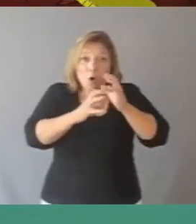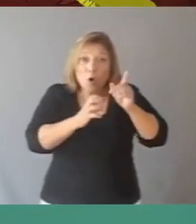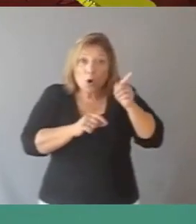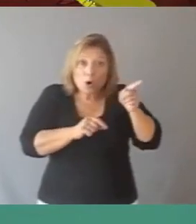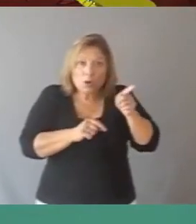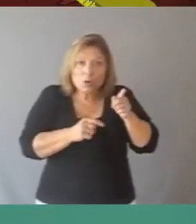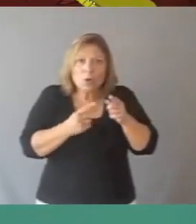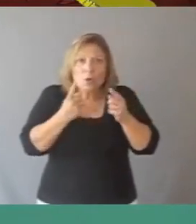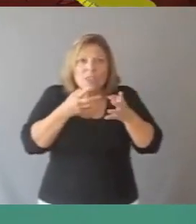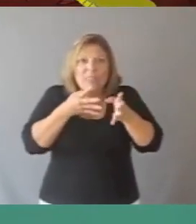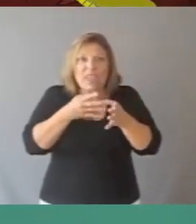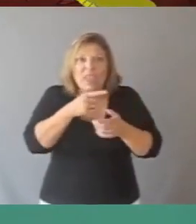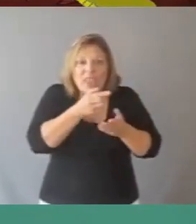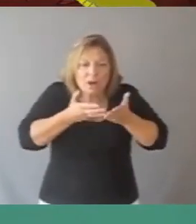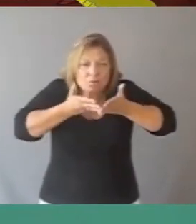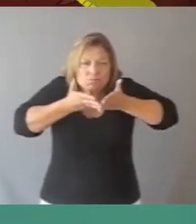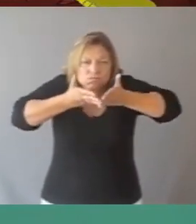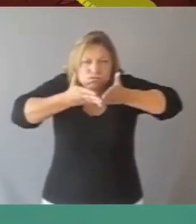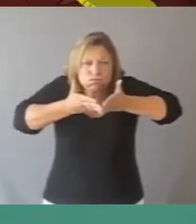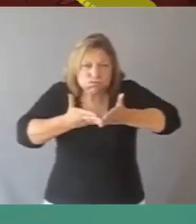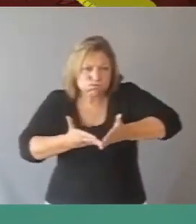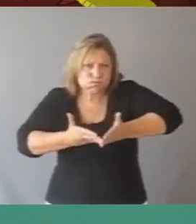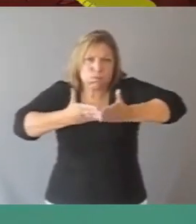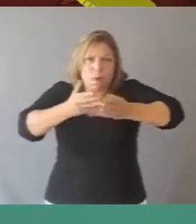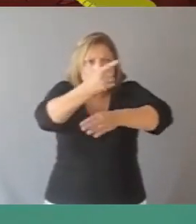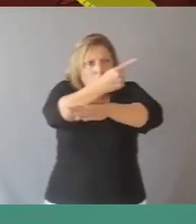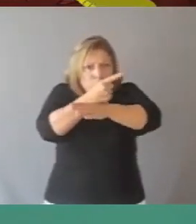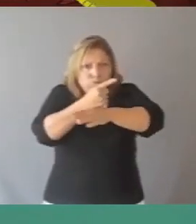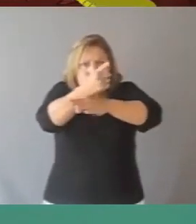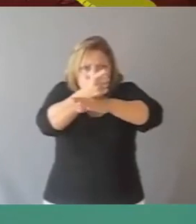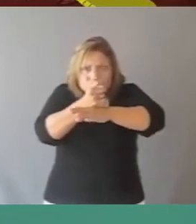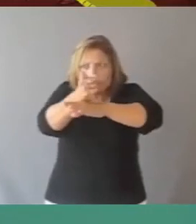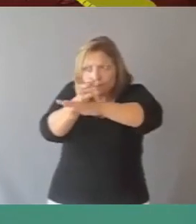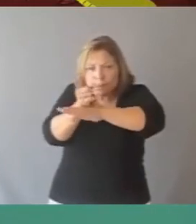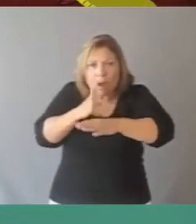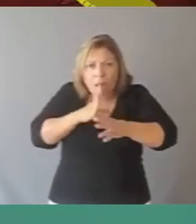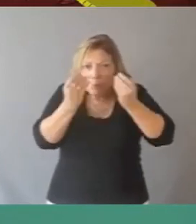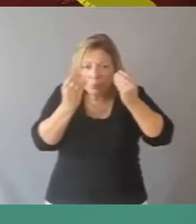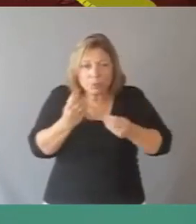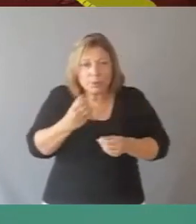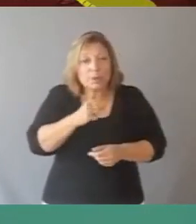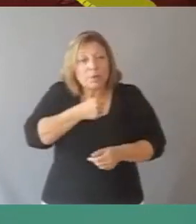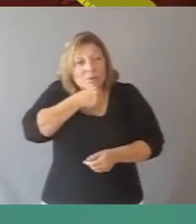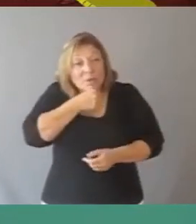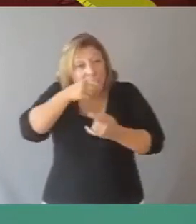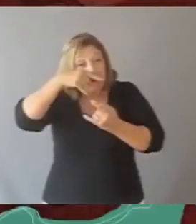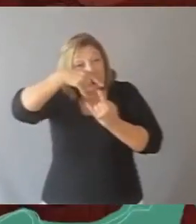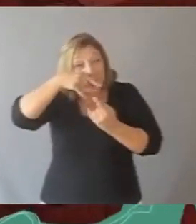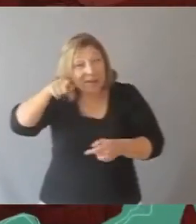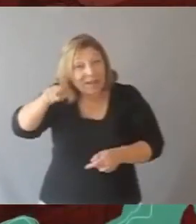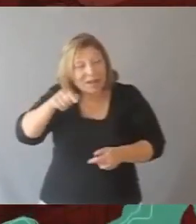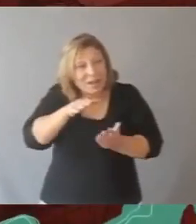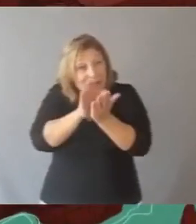buque de color ratón era un buque de guerra, un acorazado con terribles cañones. El viejo yacarés sabio, que había ido